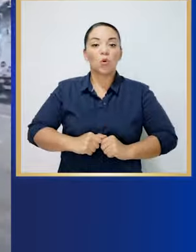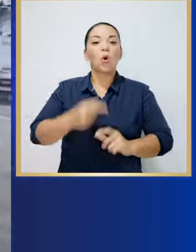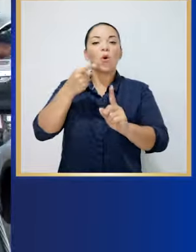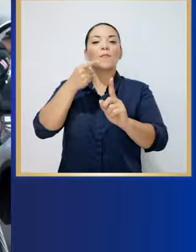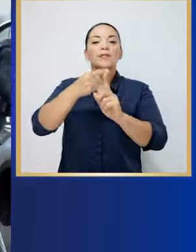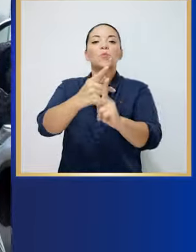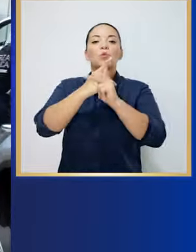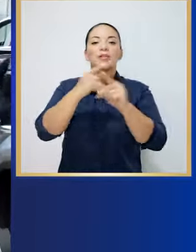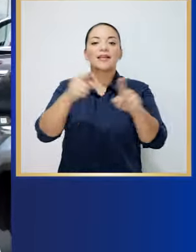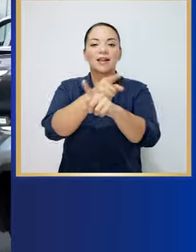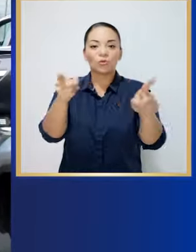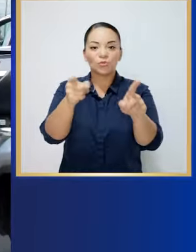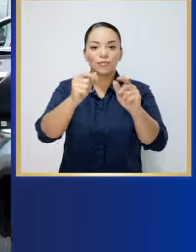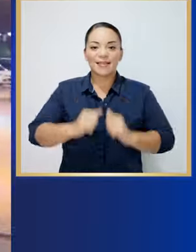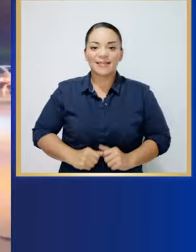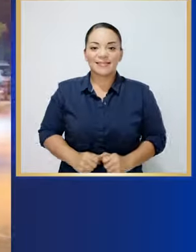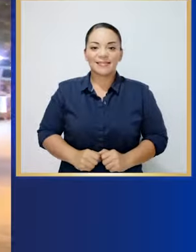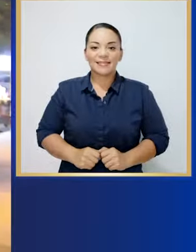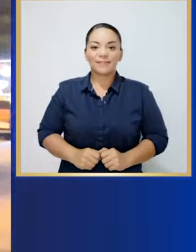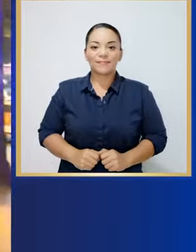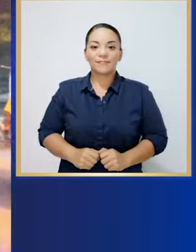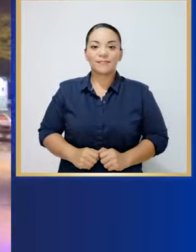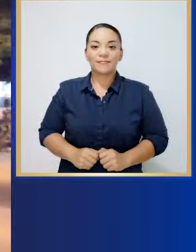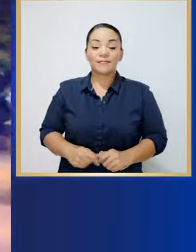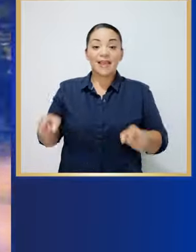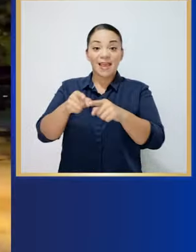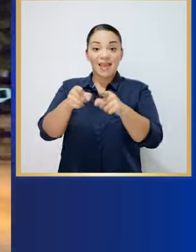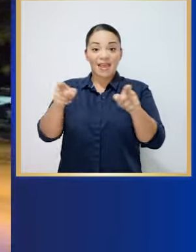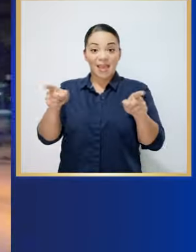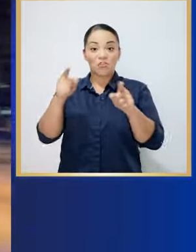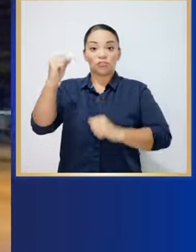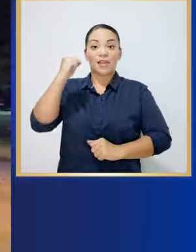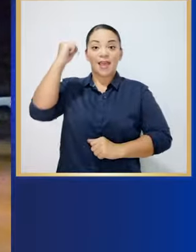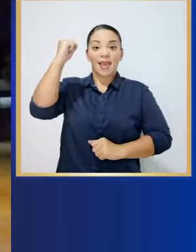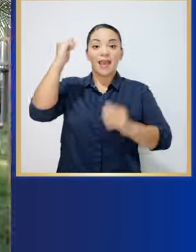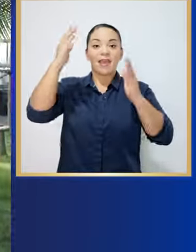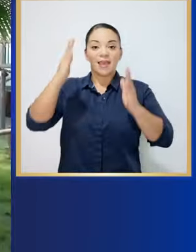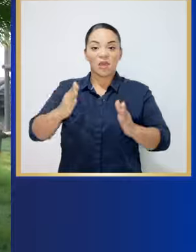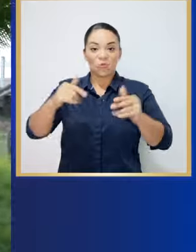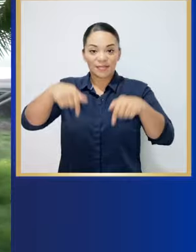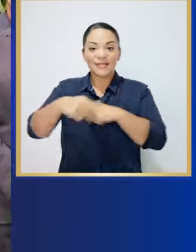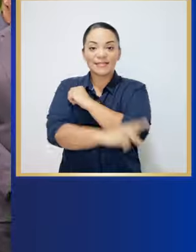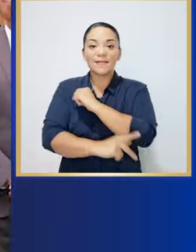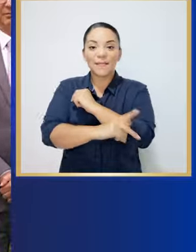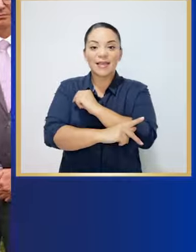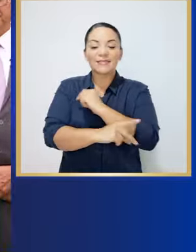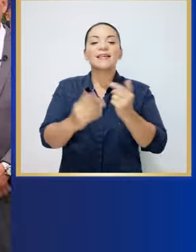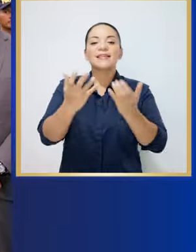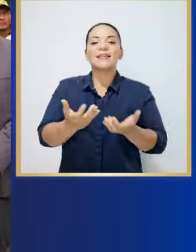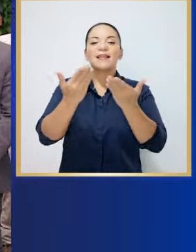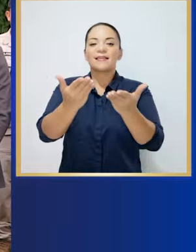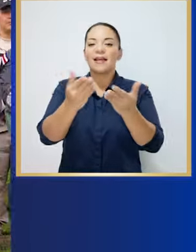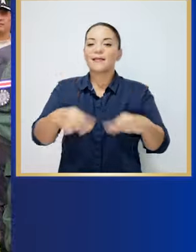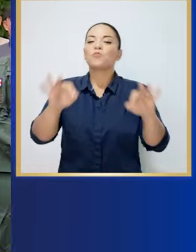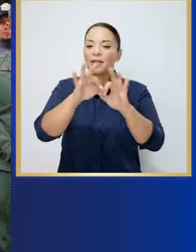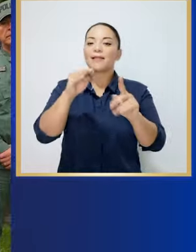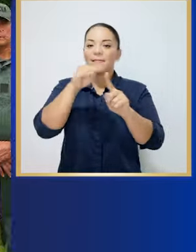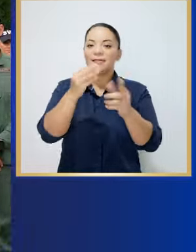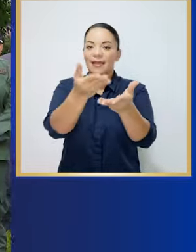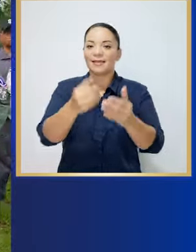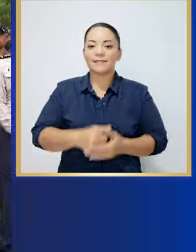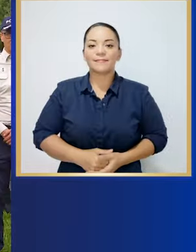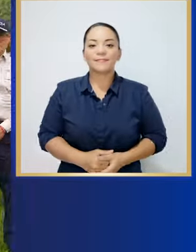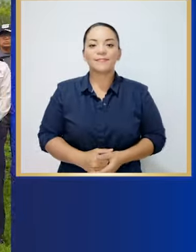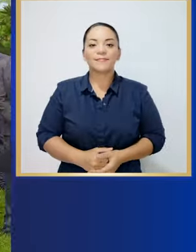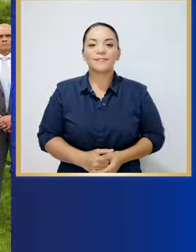vidas para protegerlo a usted. Ellos, los héroes de esta patria, quieren darles un